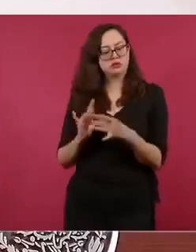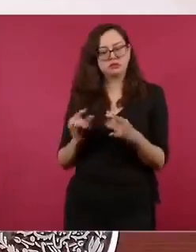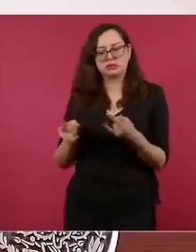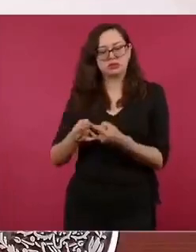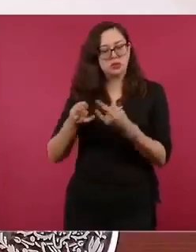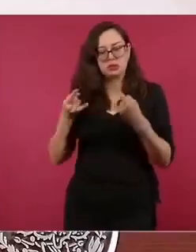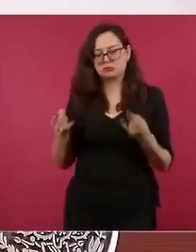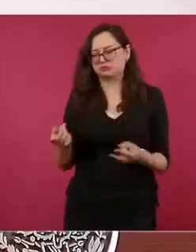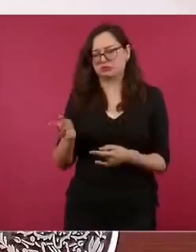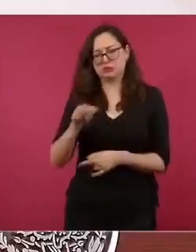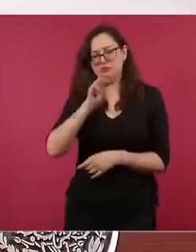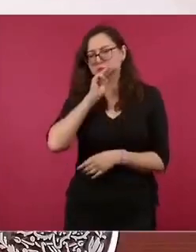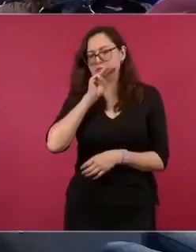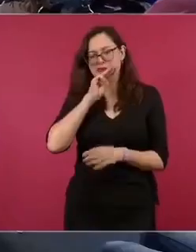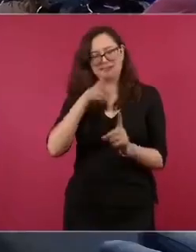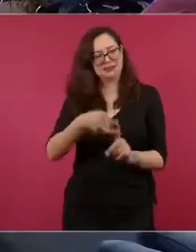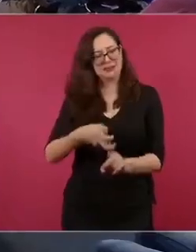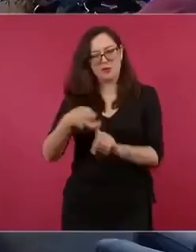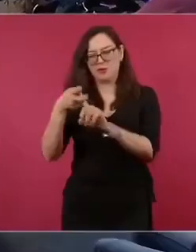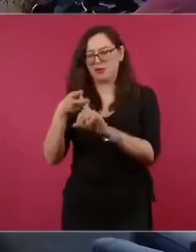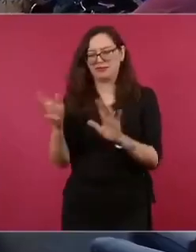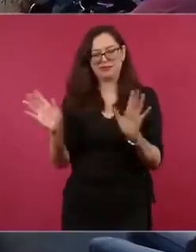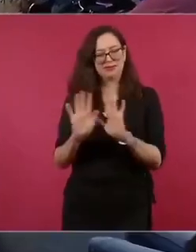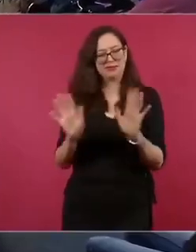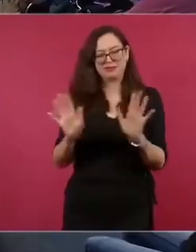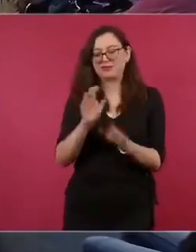madre. ¿Ya se tiene un móvil?